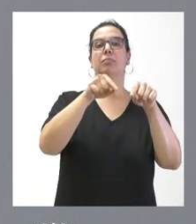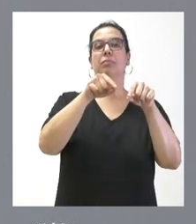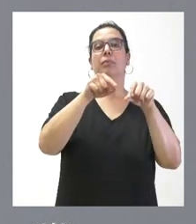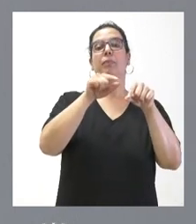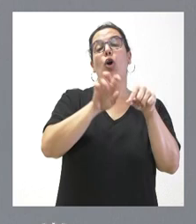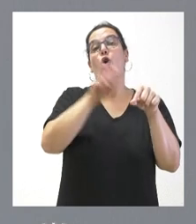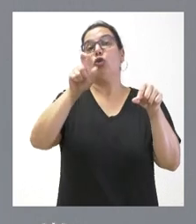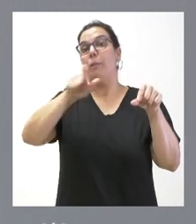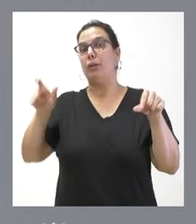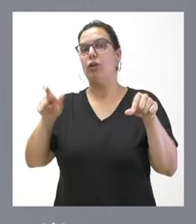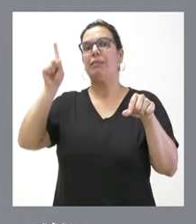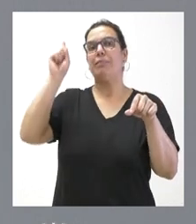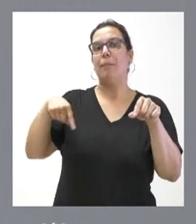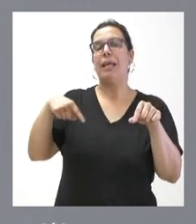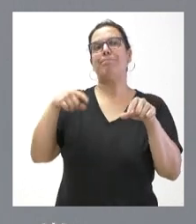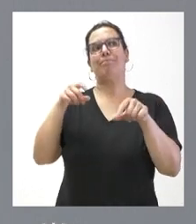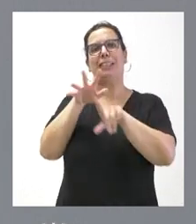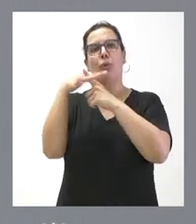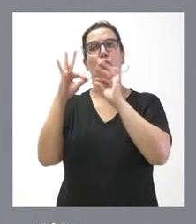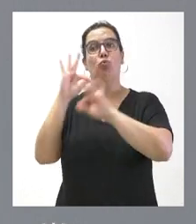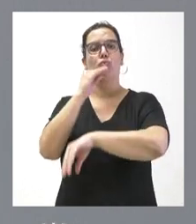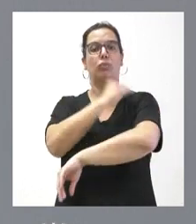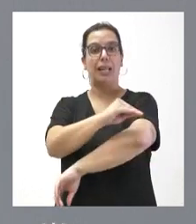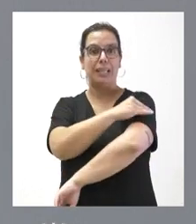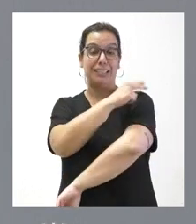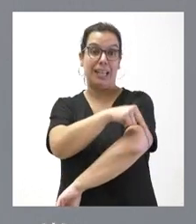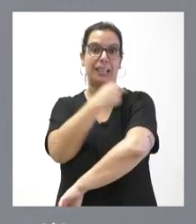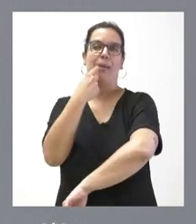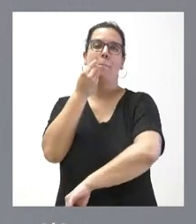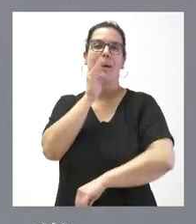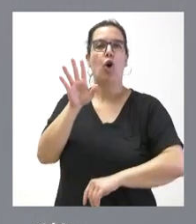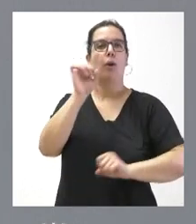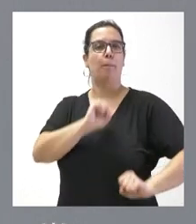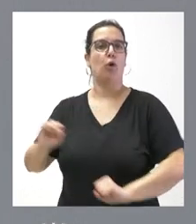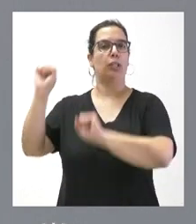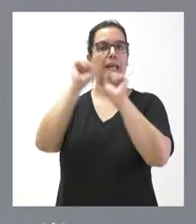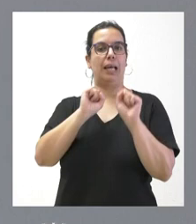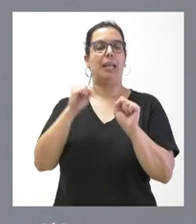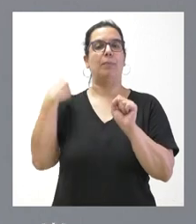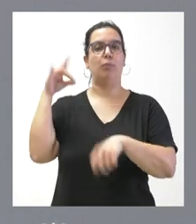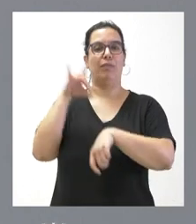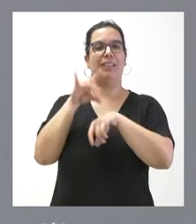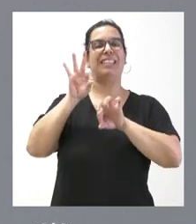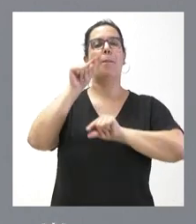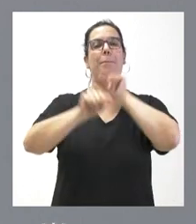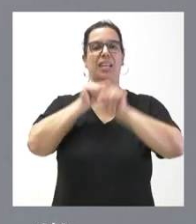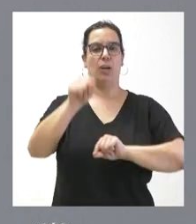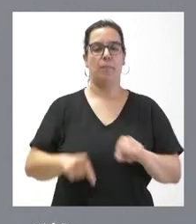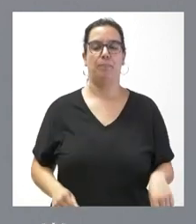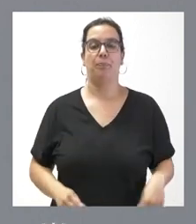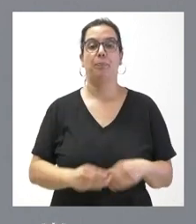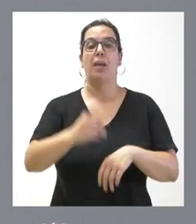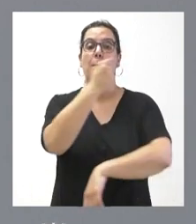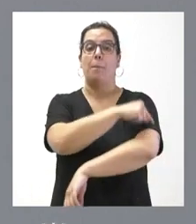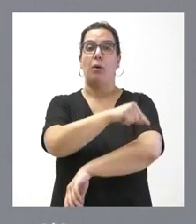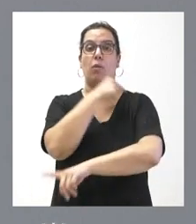factores sanitarios que hacen recomendable su inmunización frente a esta enfermedad de origen vírico. La vacunación